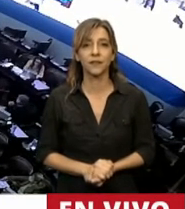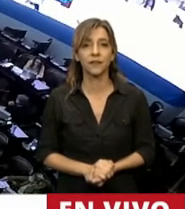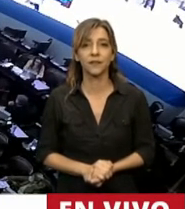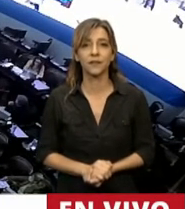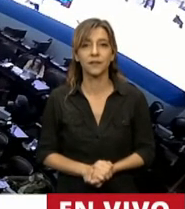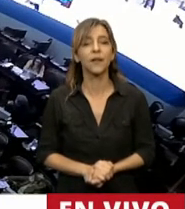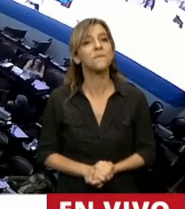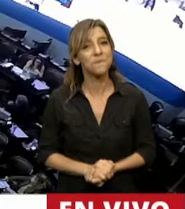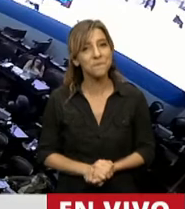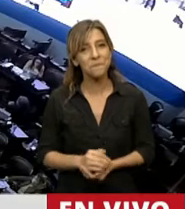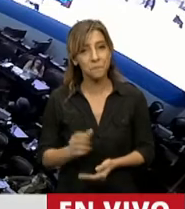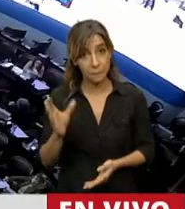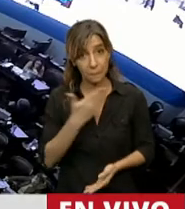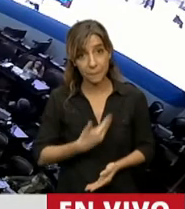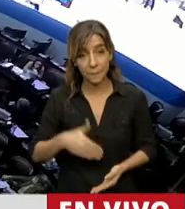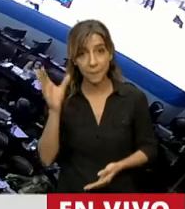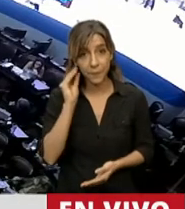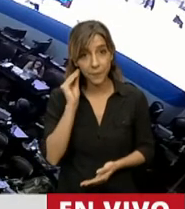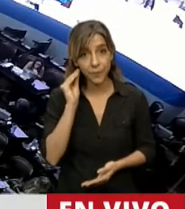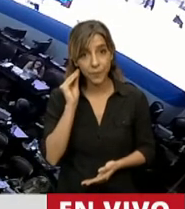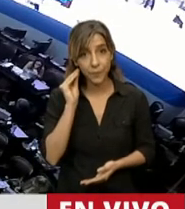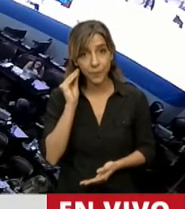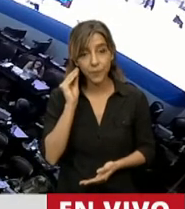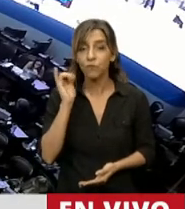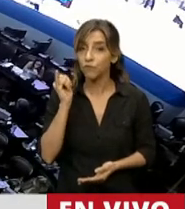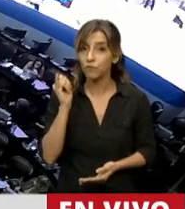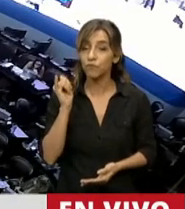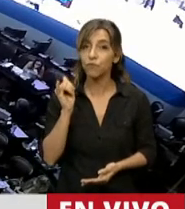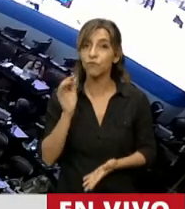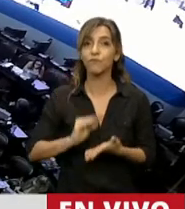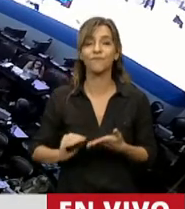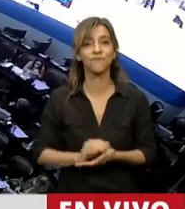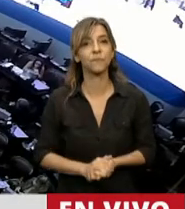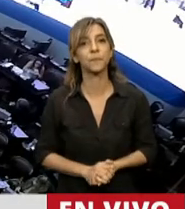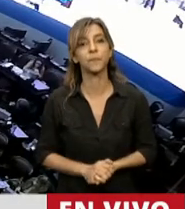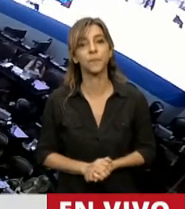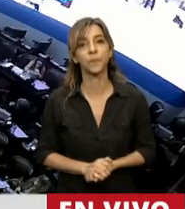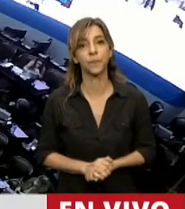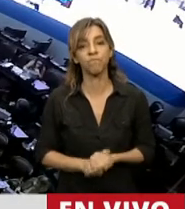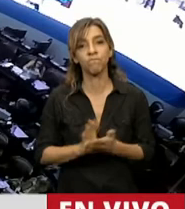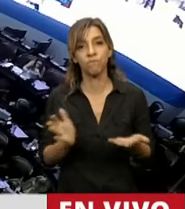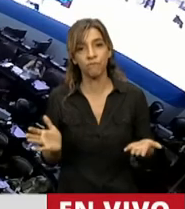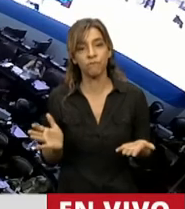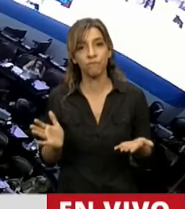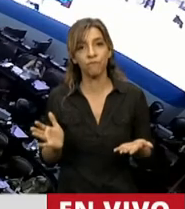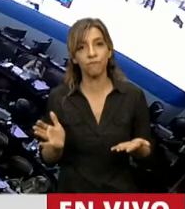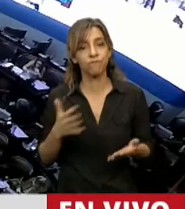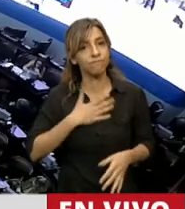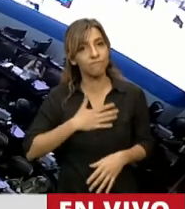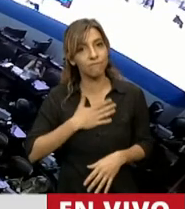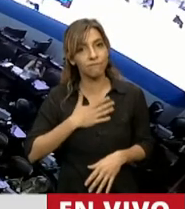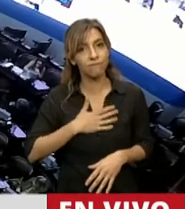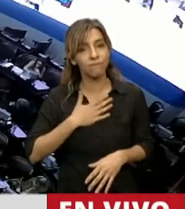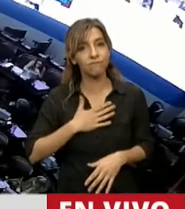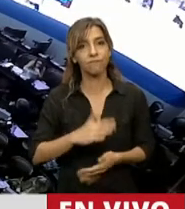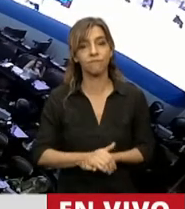Señor Presidente, ¿me escucha? Sí, diputada. Bueno, es una gran alegría